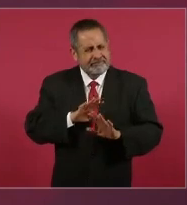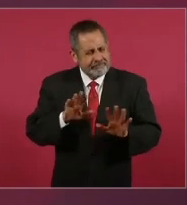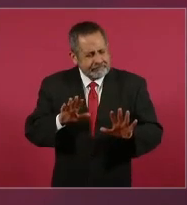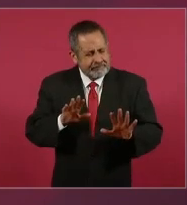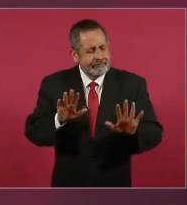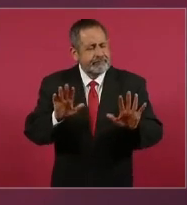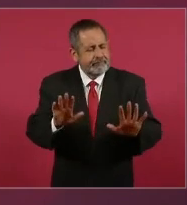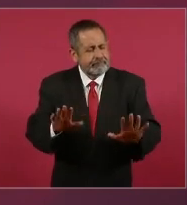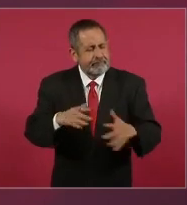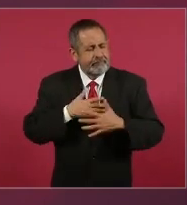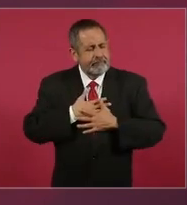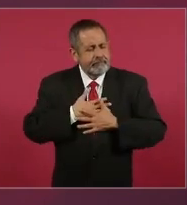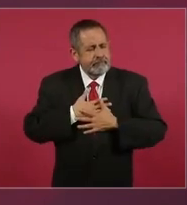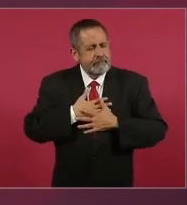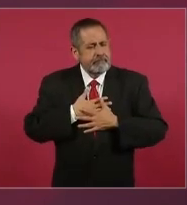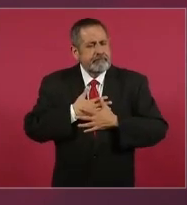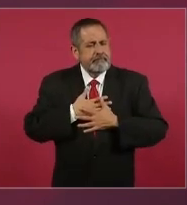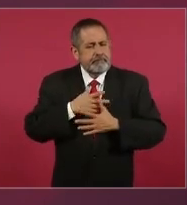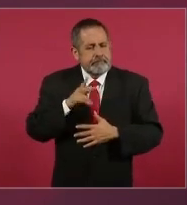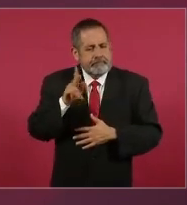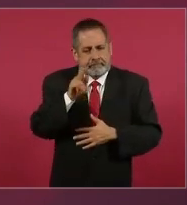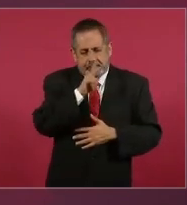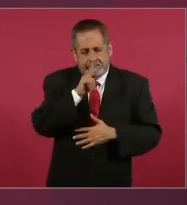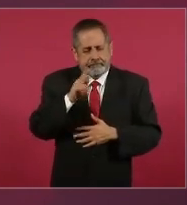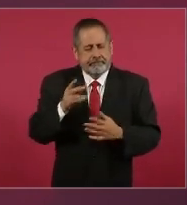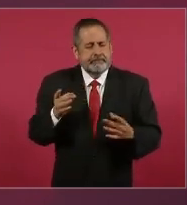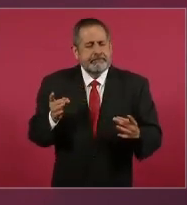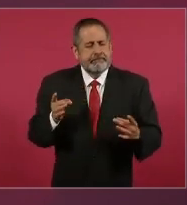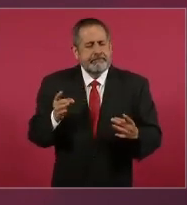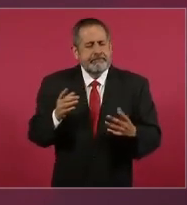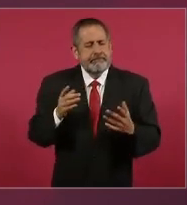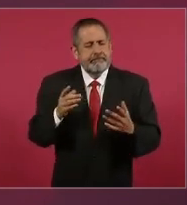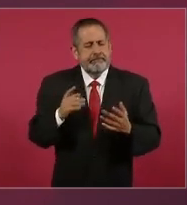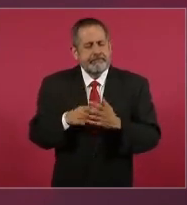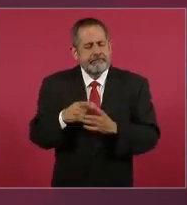respiren profundo, que cuenten hasta 10